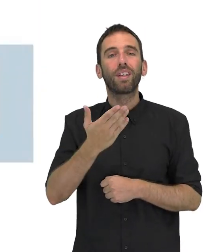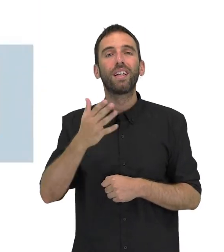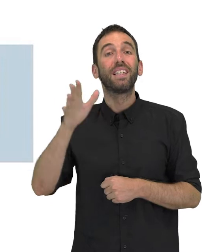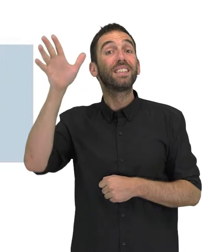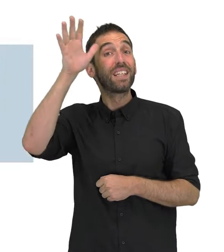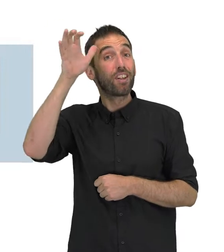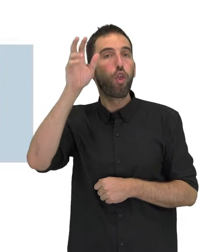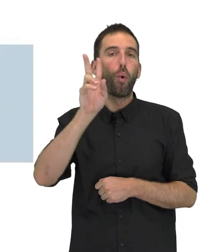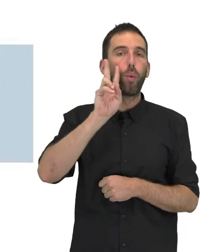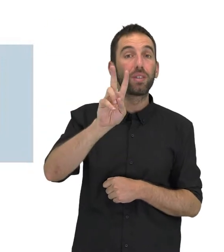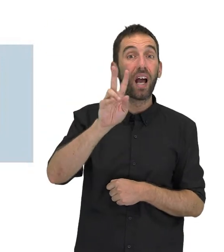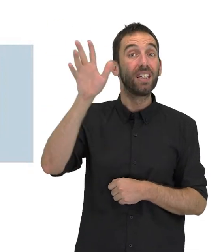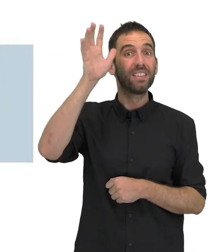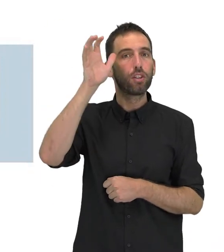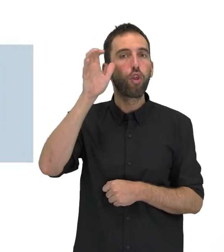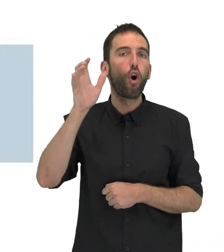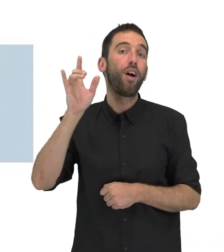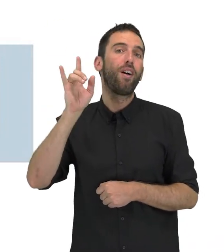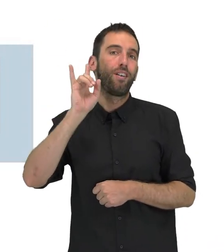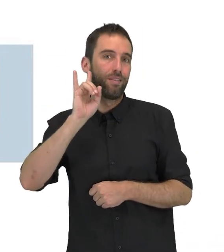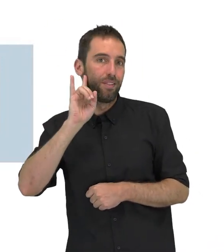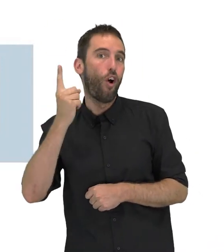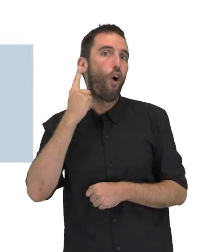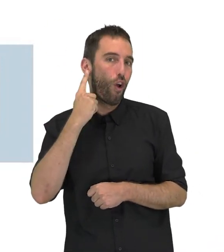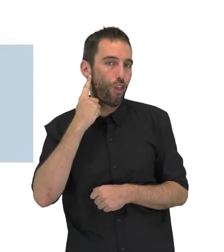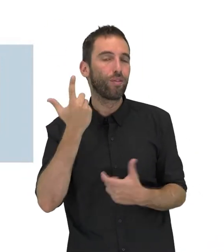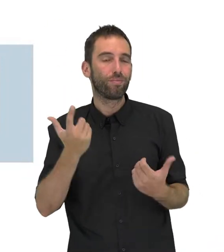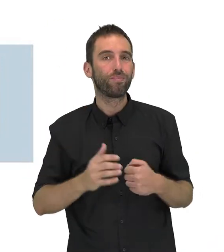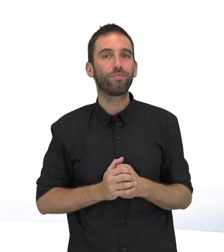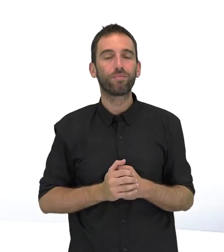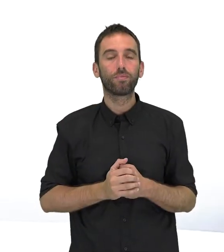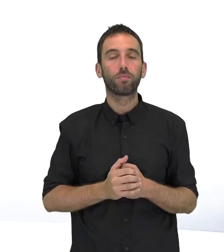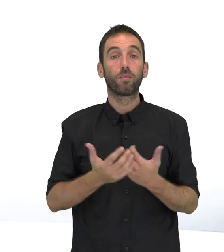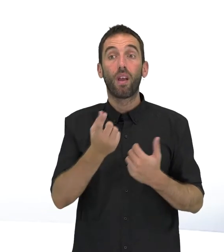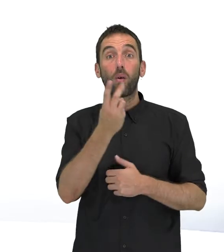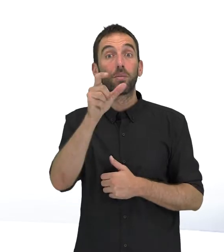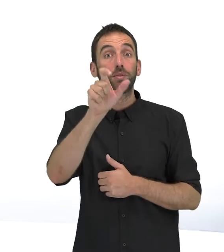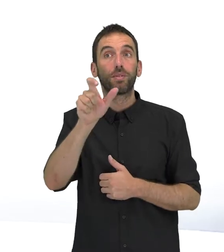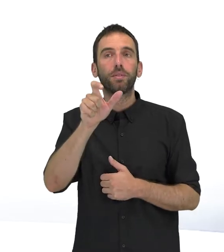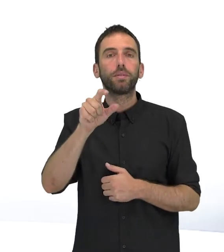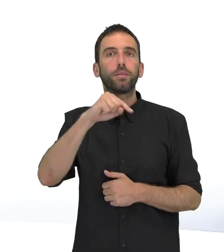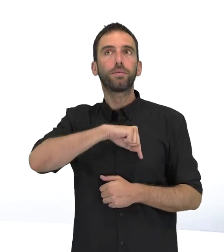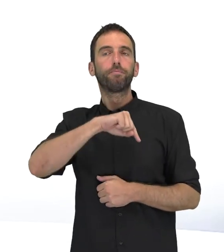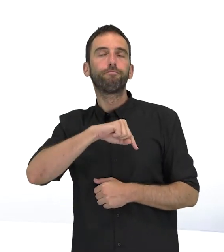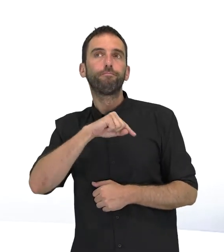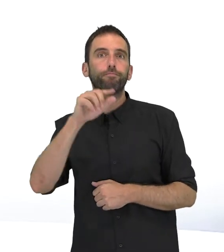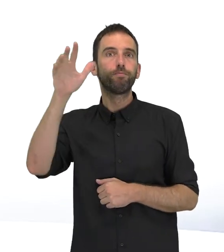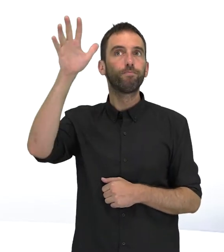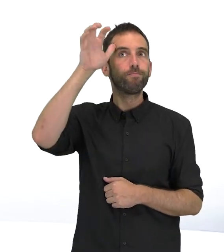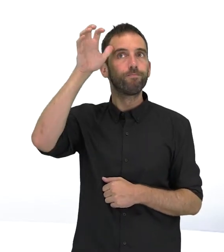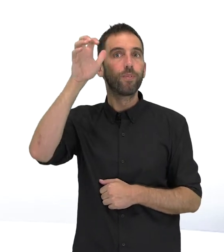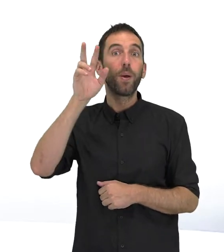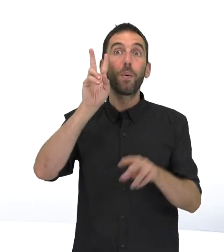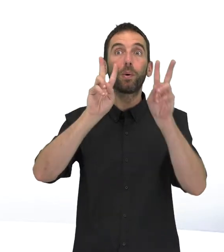sentido de la vista para percibir la imagen y el del oído para percibir el sonido. Para quienes por algún motivo no puedan percibir